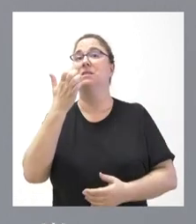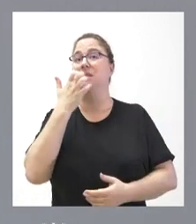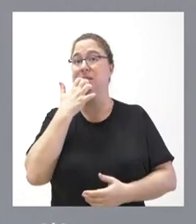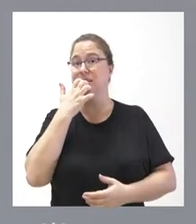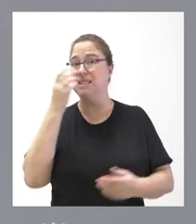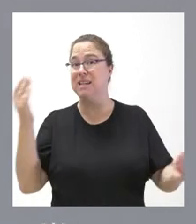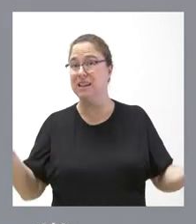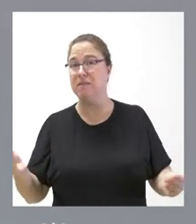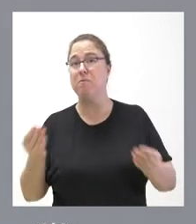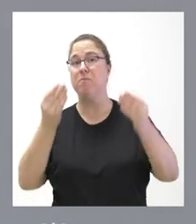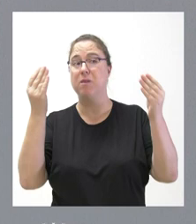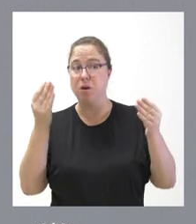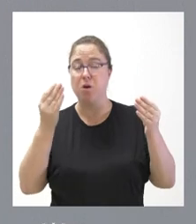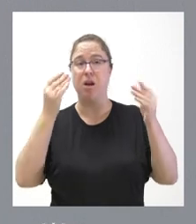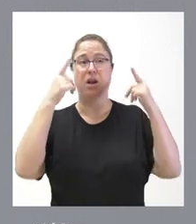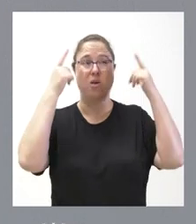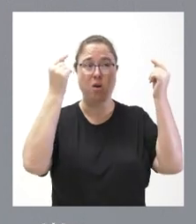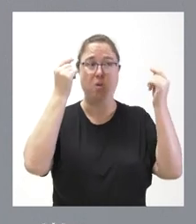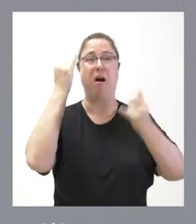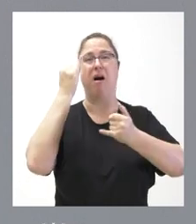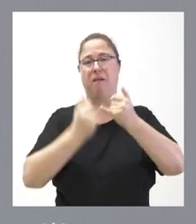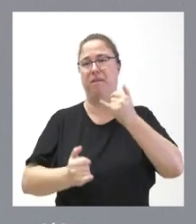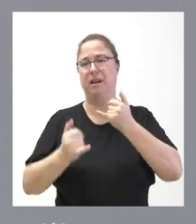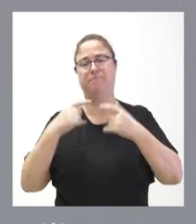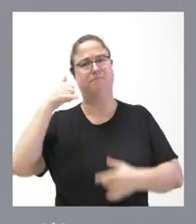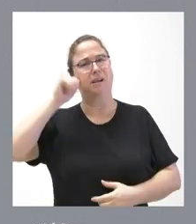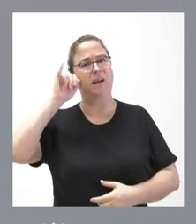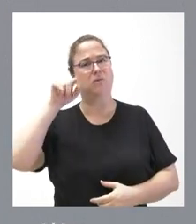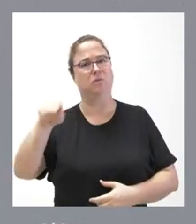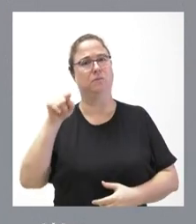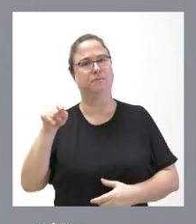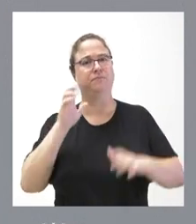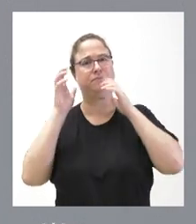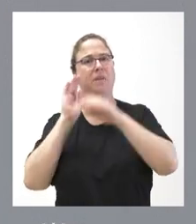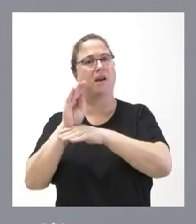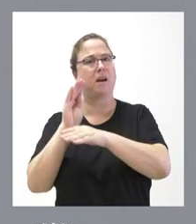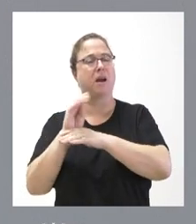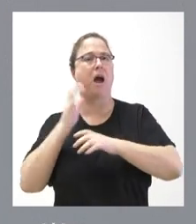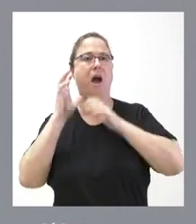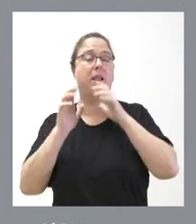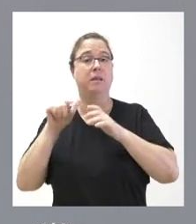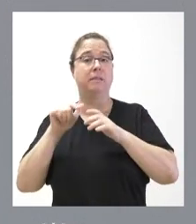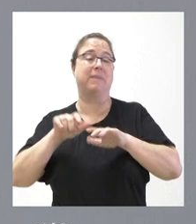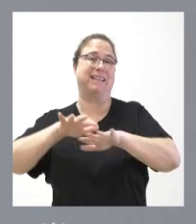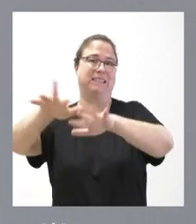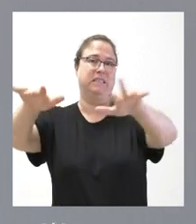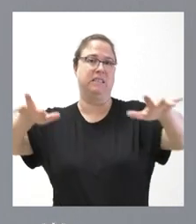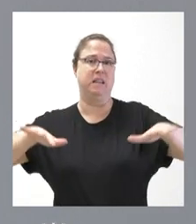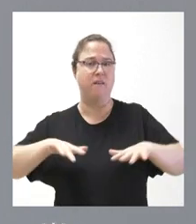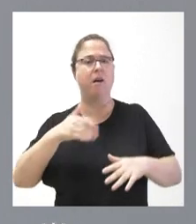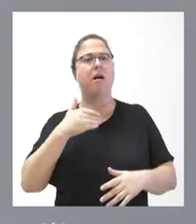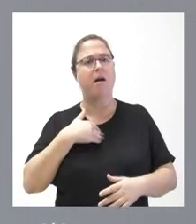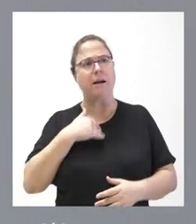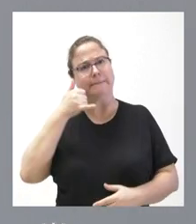garantías de la pervivencia de la especie, pone en riesgo la ganadería extensiva. La ganadería extensiva en España tiene algunos